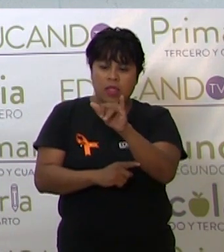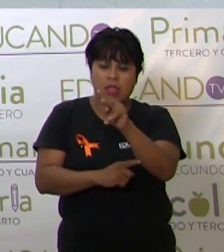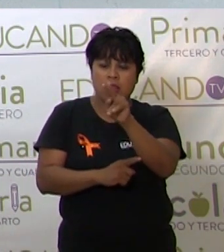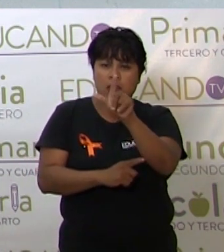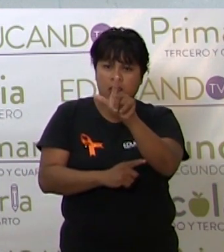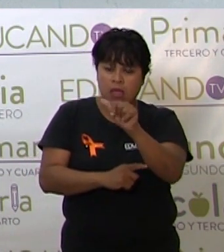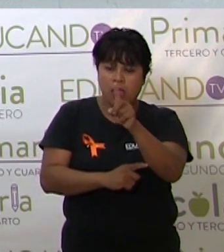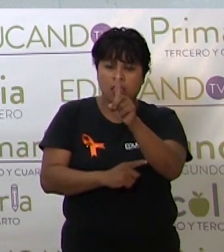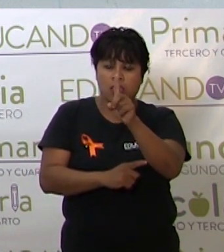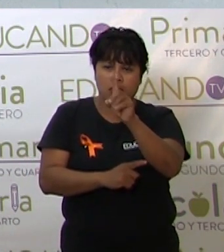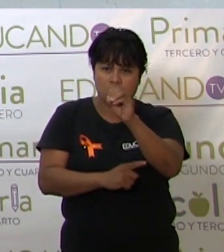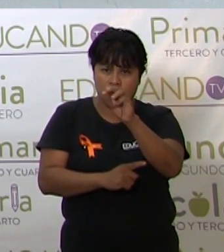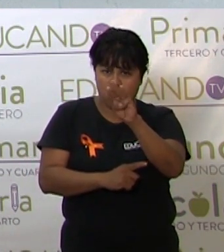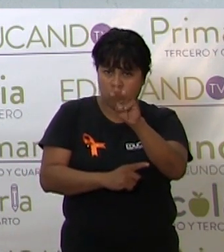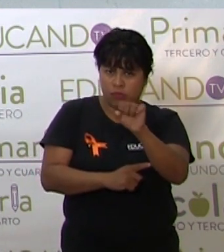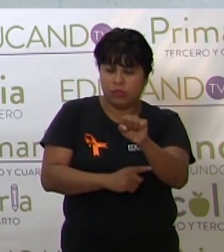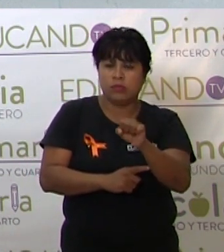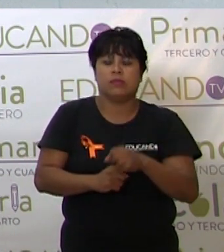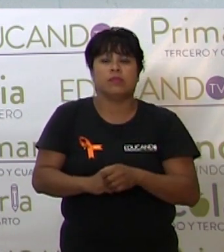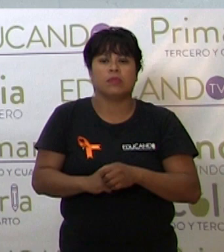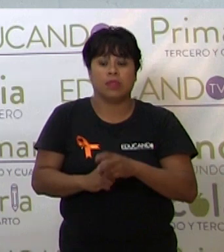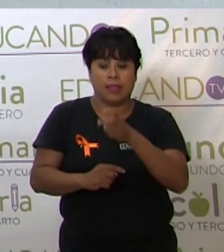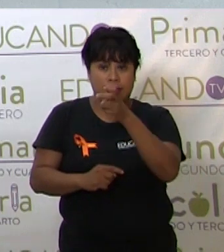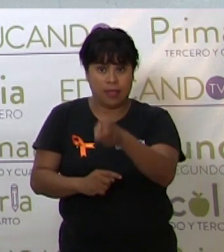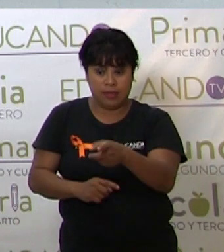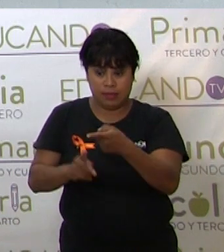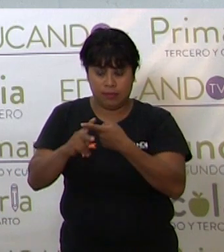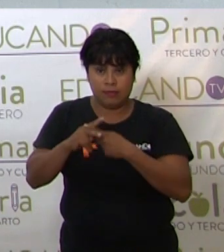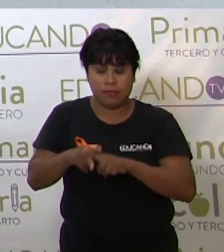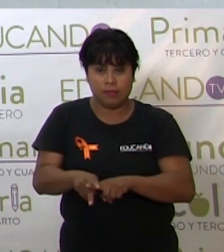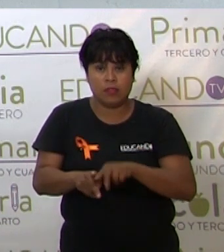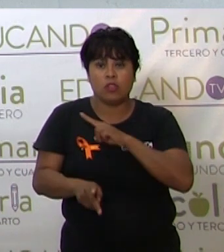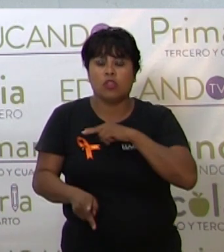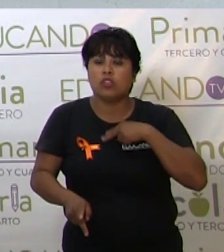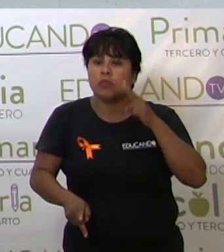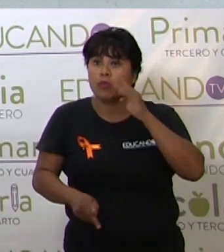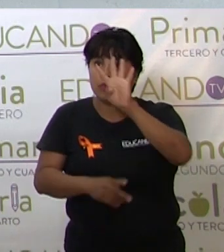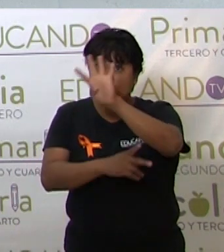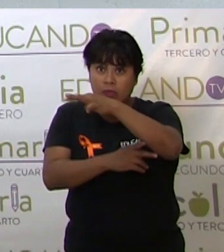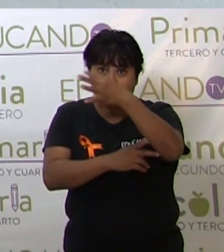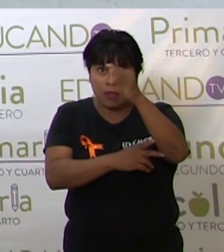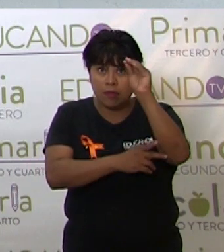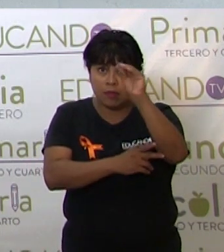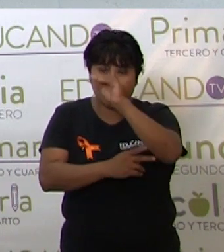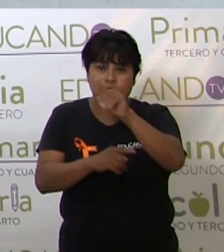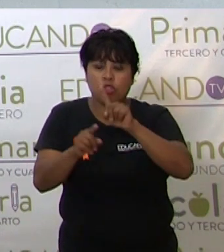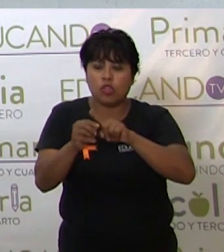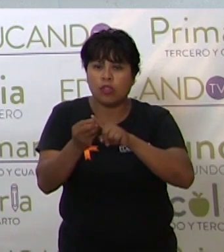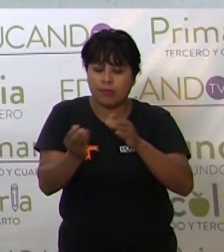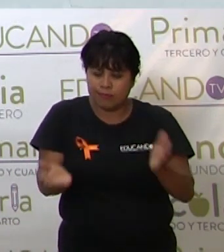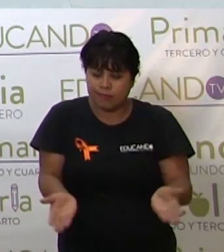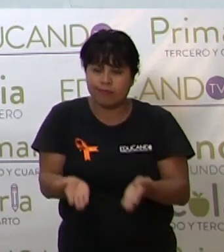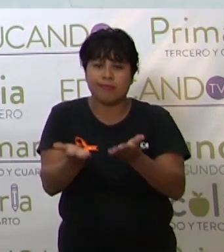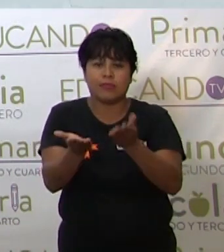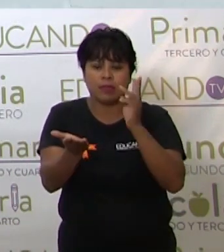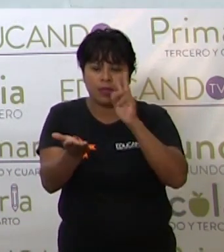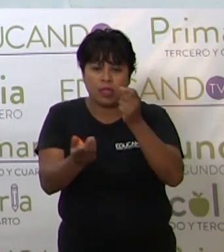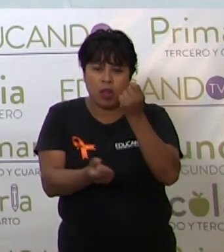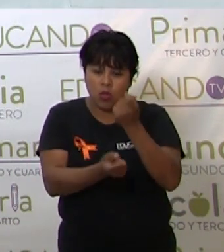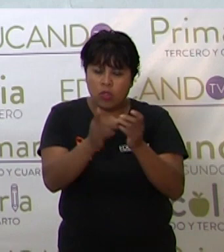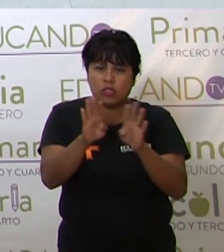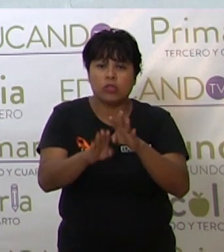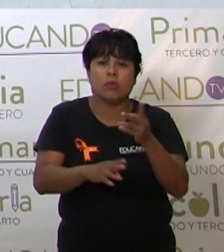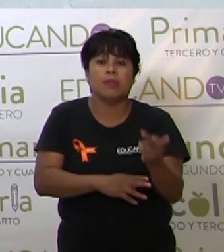Downs. A partir de ese texto, vimos una tabla comparativa donde yo les presentaba algunas